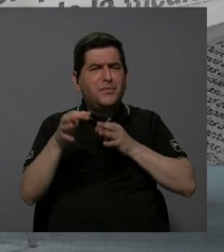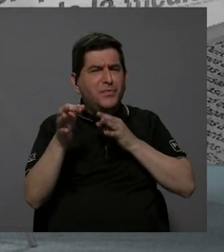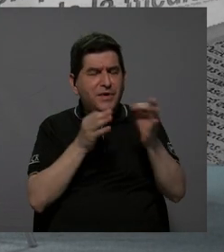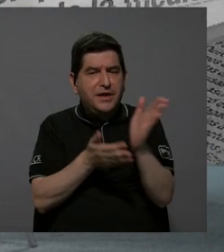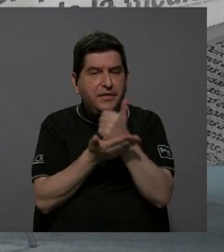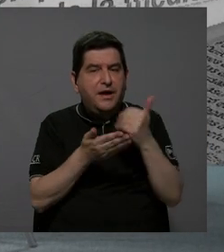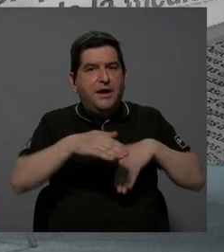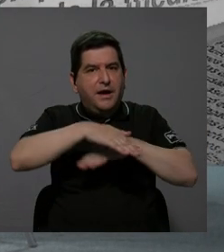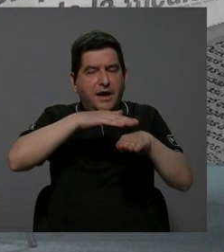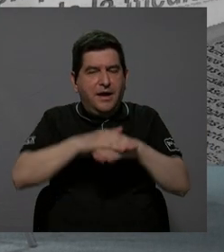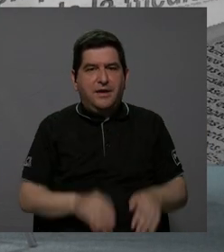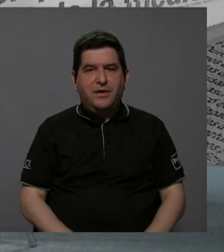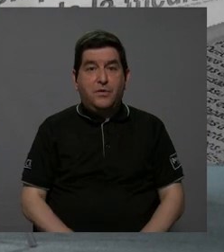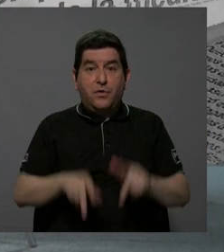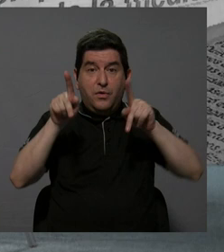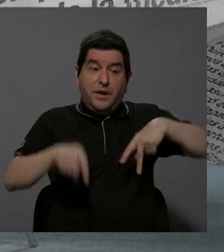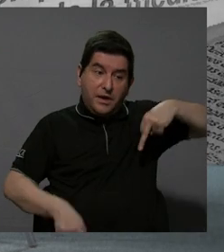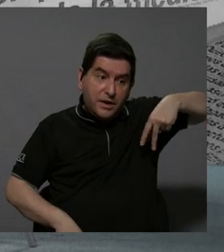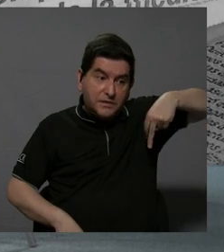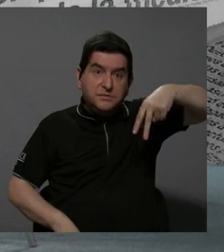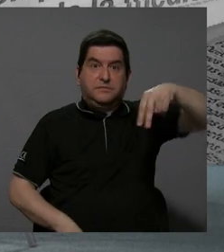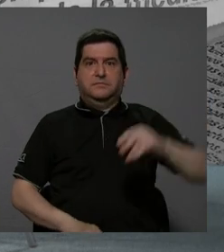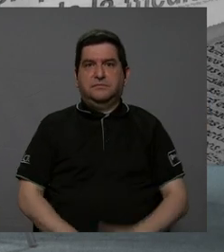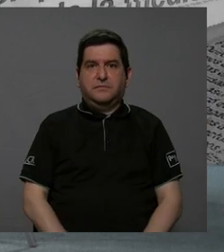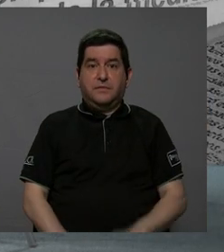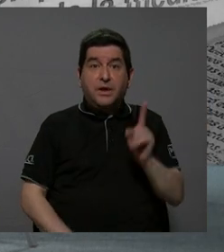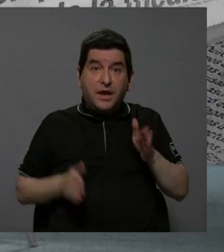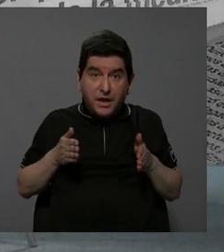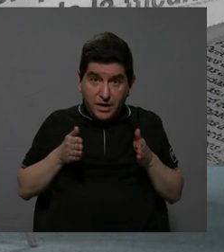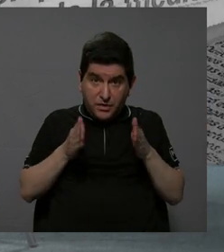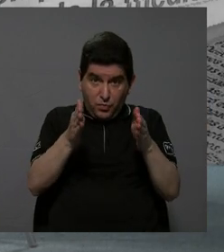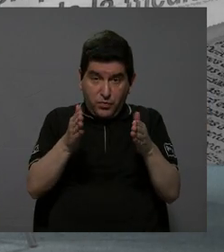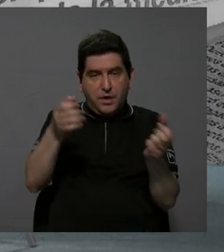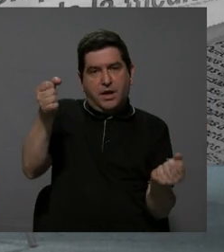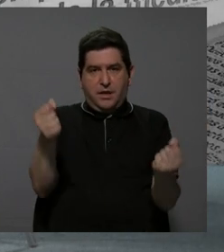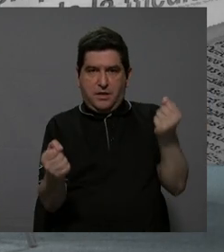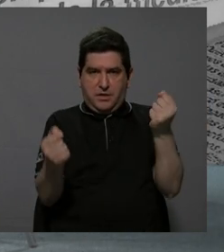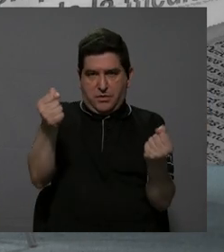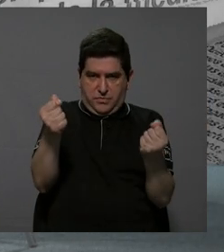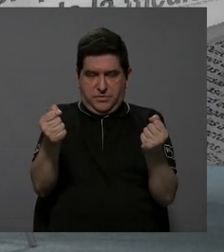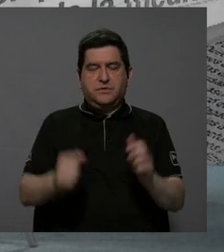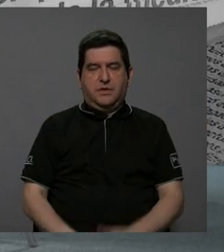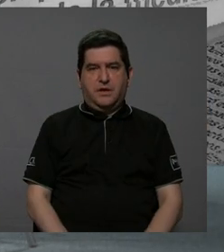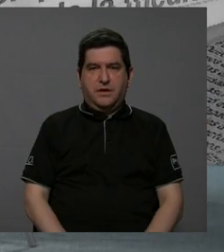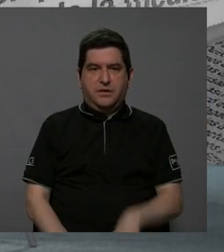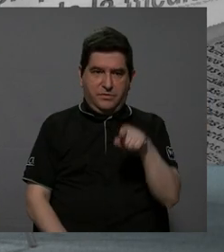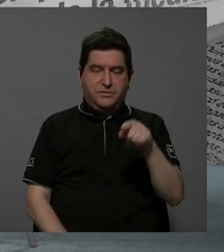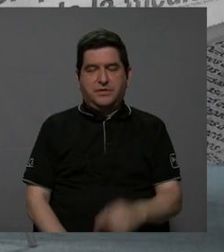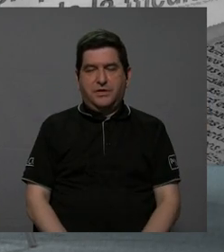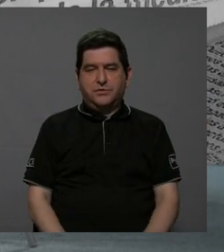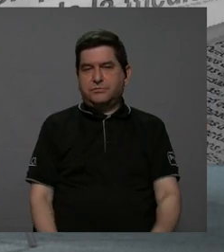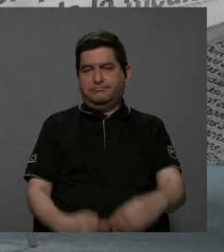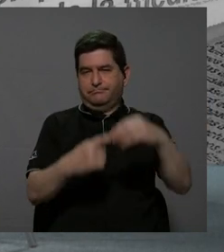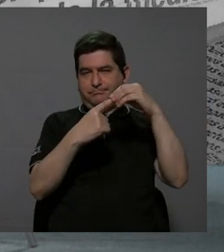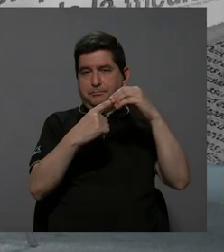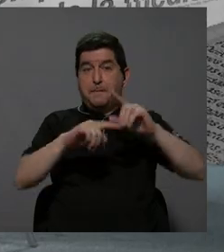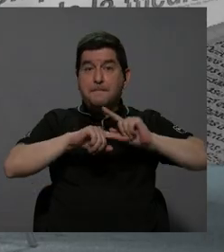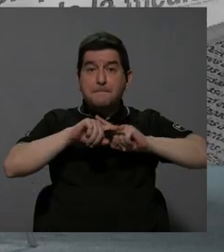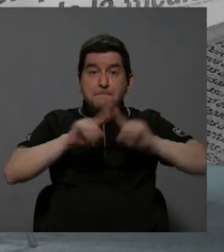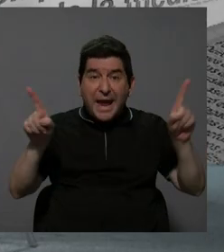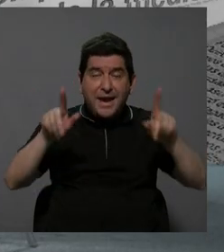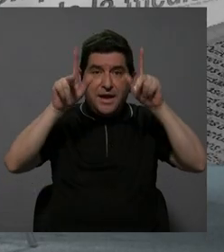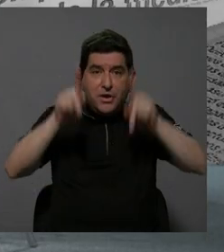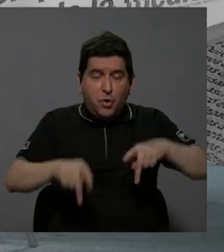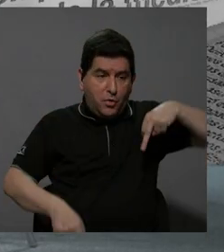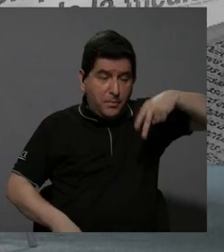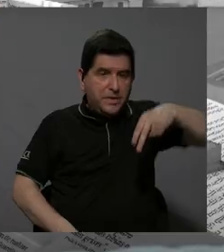algo esencial, son los peatones. Obviamente en una carretera los vehículos son la estrella, pero los peatones no